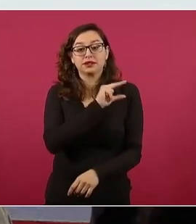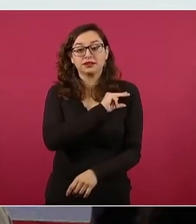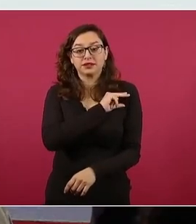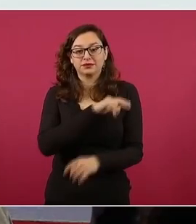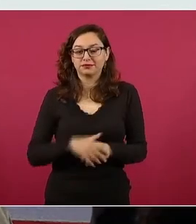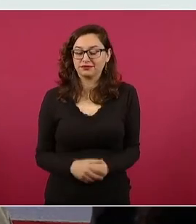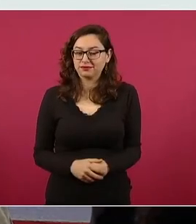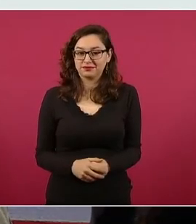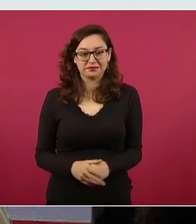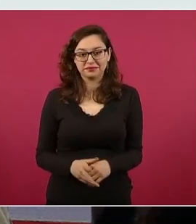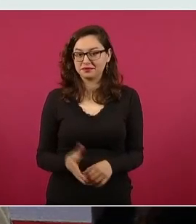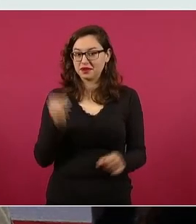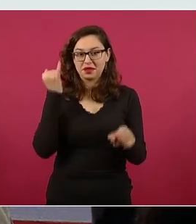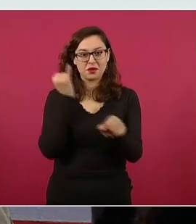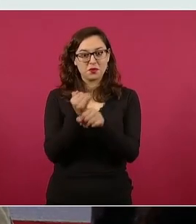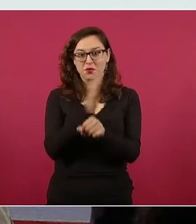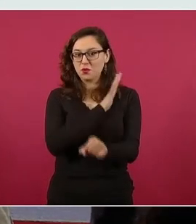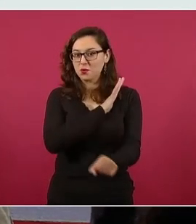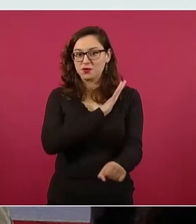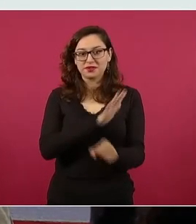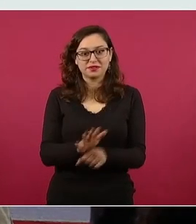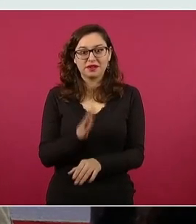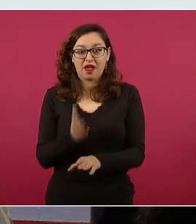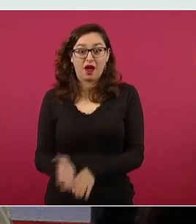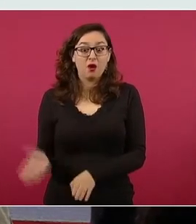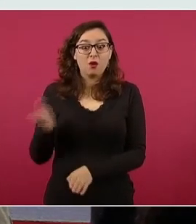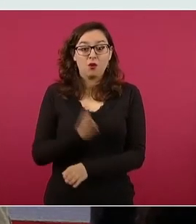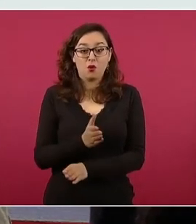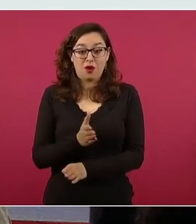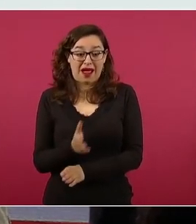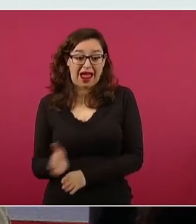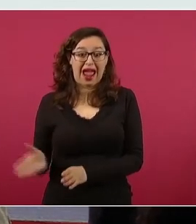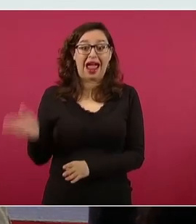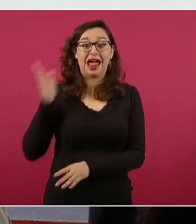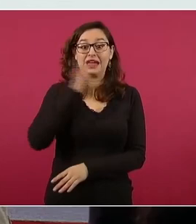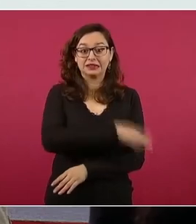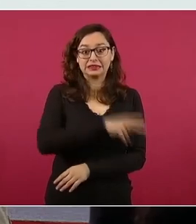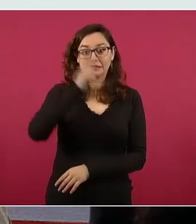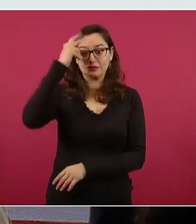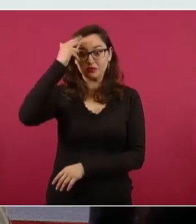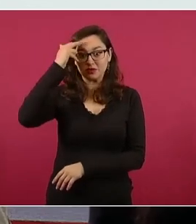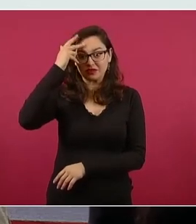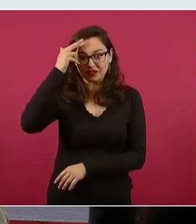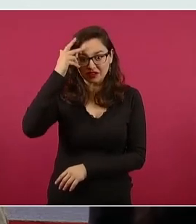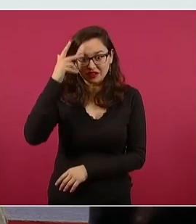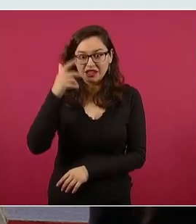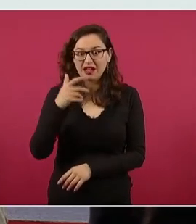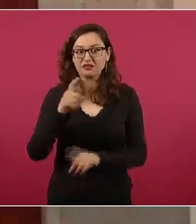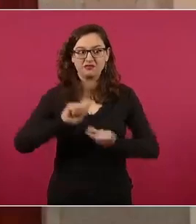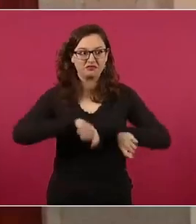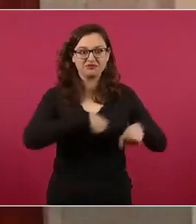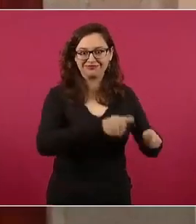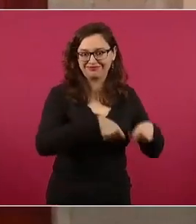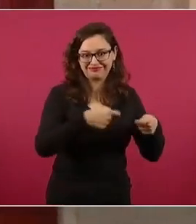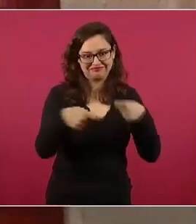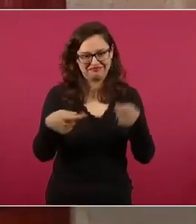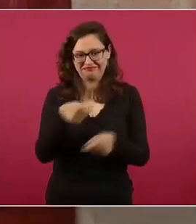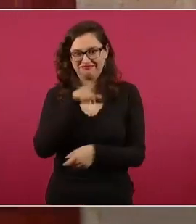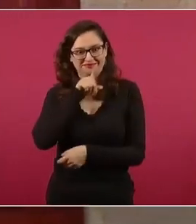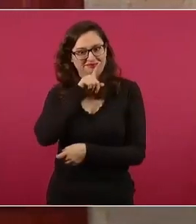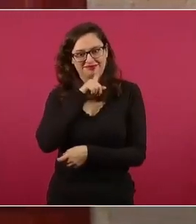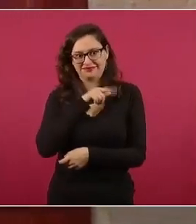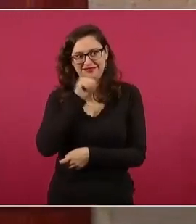porfiriato se llevó a cabo una enajenación de suelo patrio tan extensa y